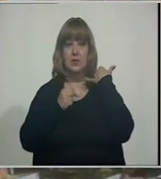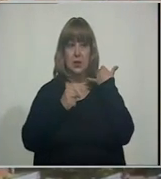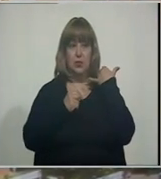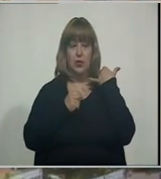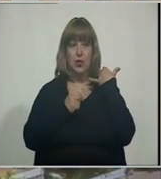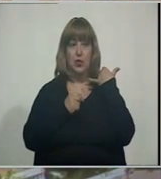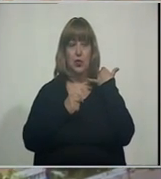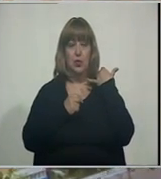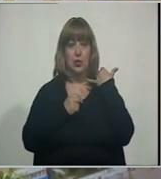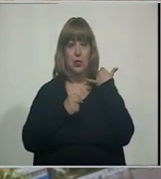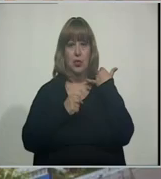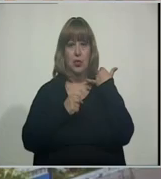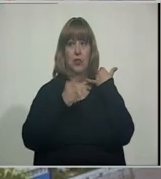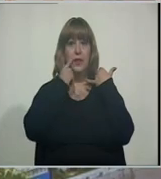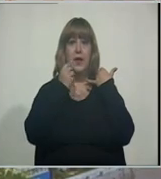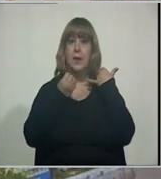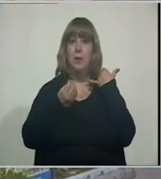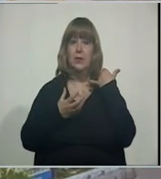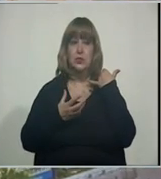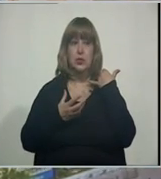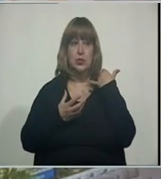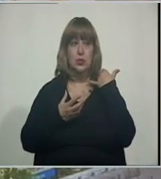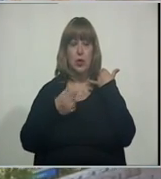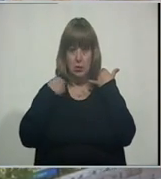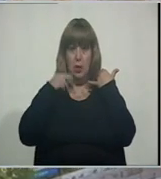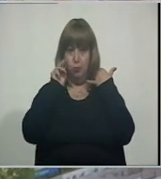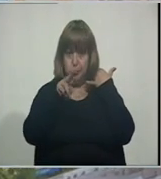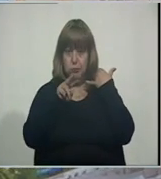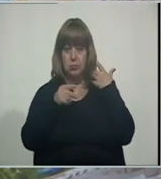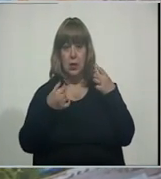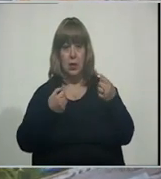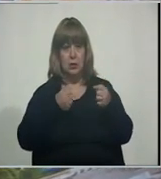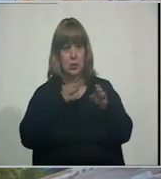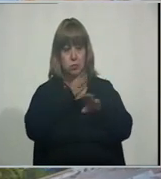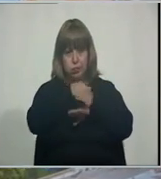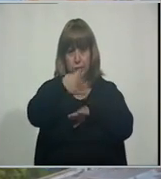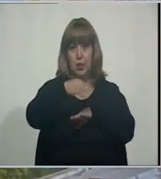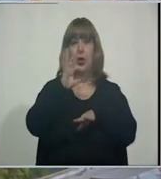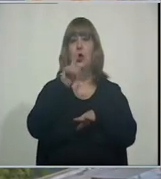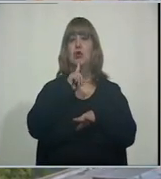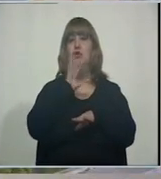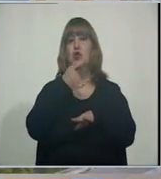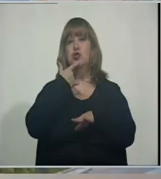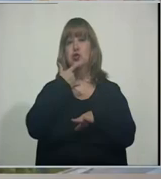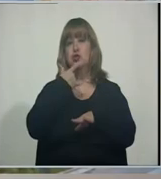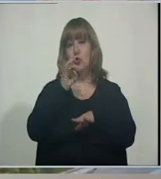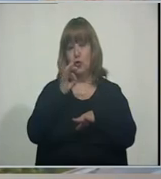¿Qué tal? Muy buen día para todos Bueno, muy bien, aquí estamos en la intersección de Toso y Costanera